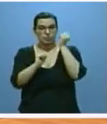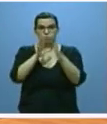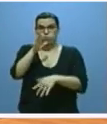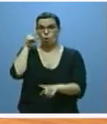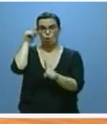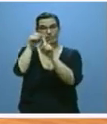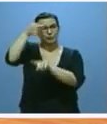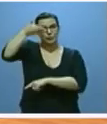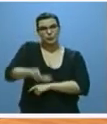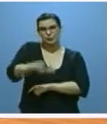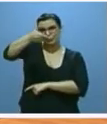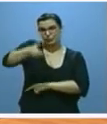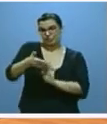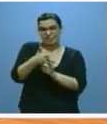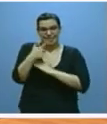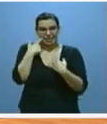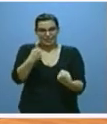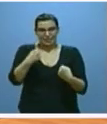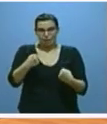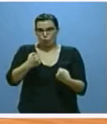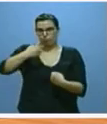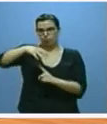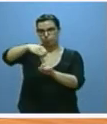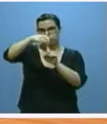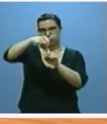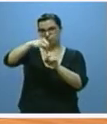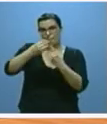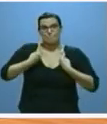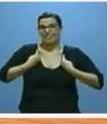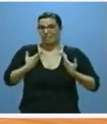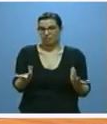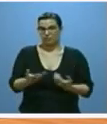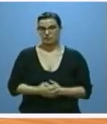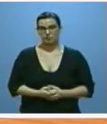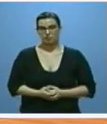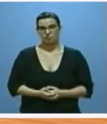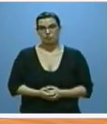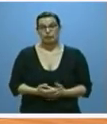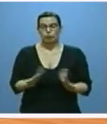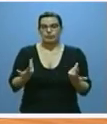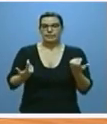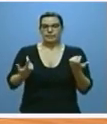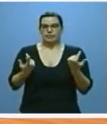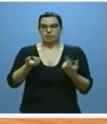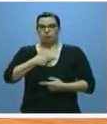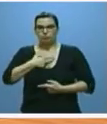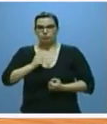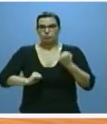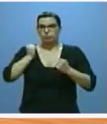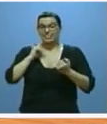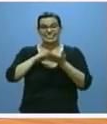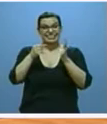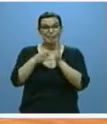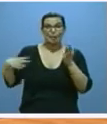objetivos a los que sirven. Hablamos de nuestra propia salud y por tanto de nuestra propia vida. Entre esas tensiones en todos los sistemas